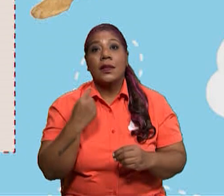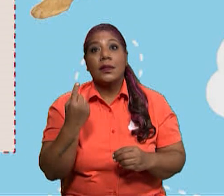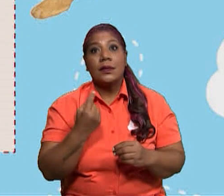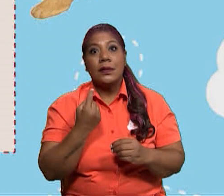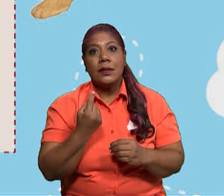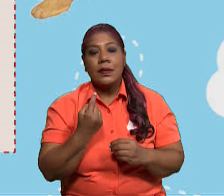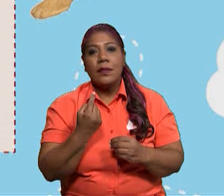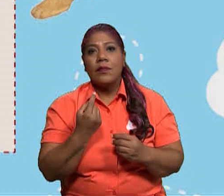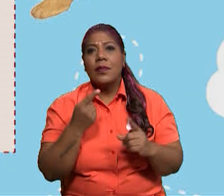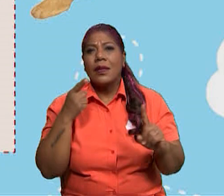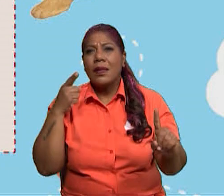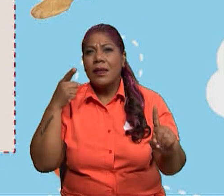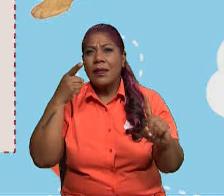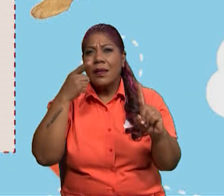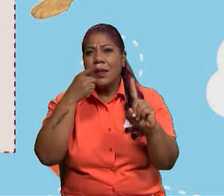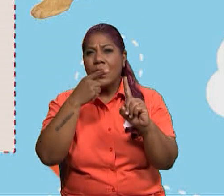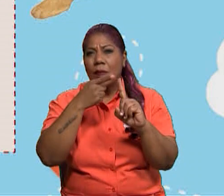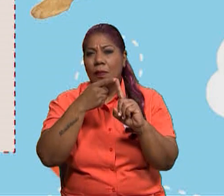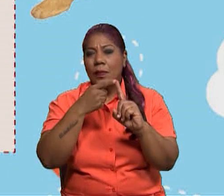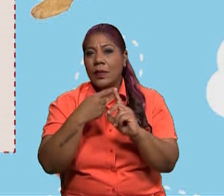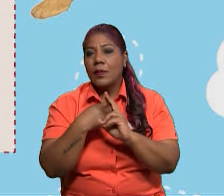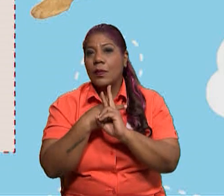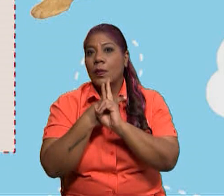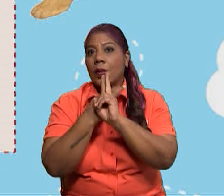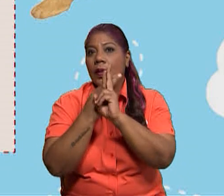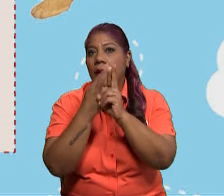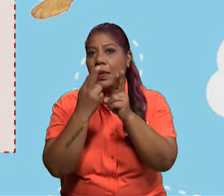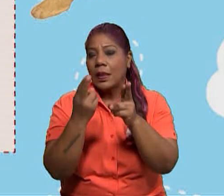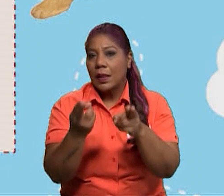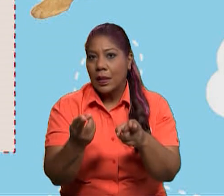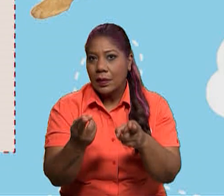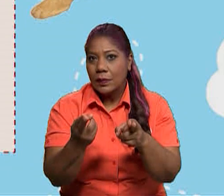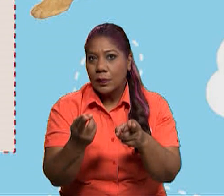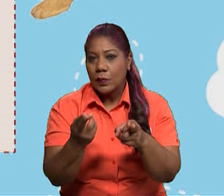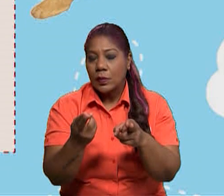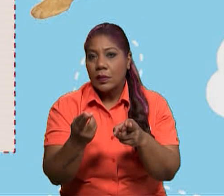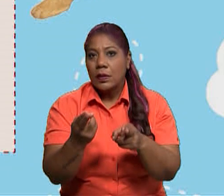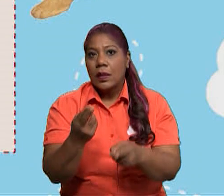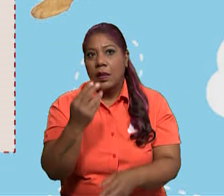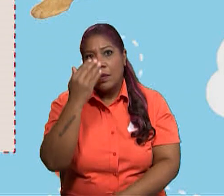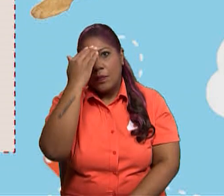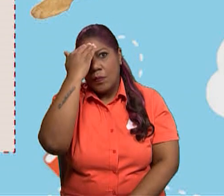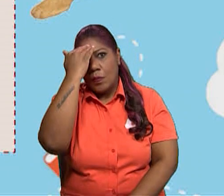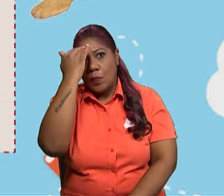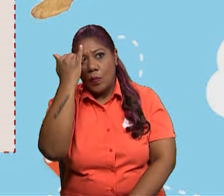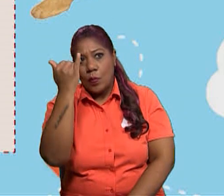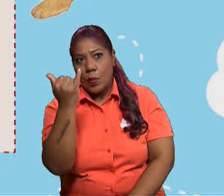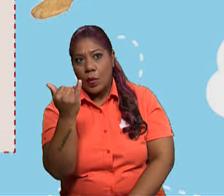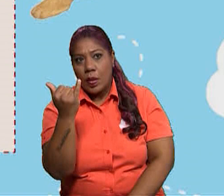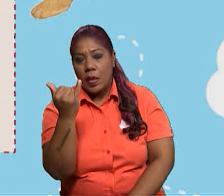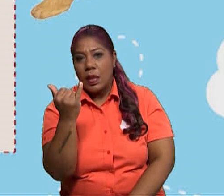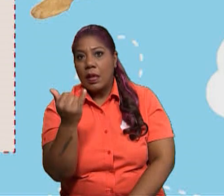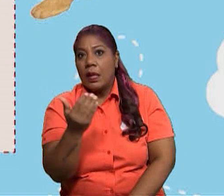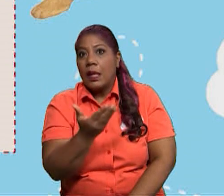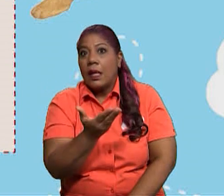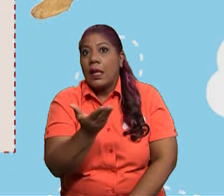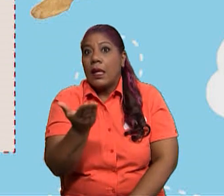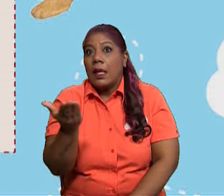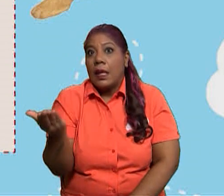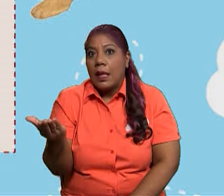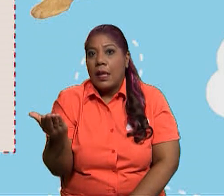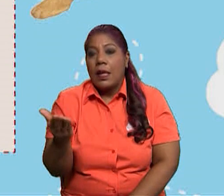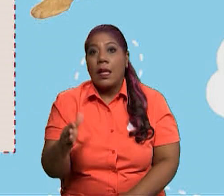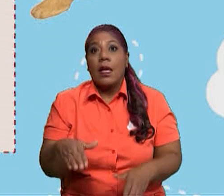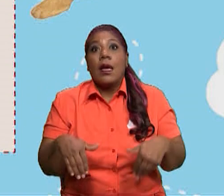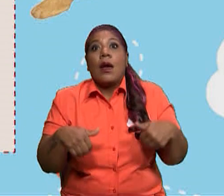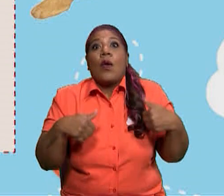a las preguntas qué, cómo y por qué alrededor del tema de interés. Los textos